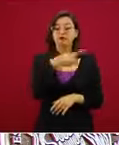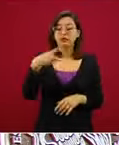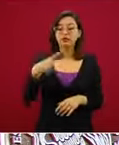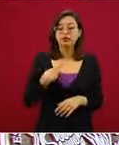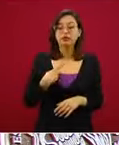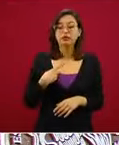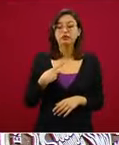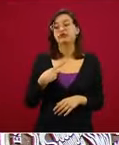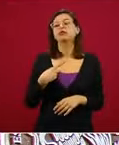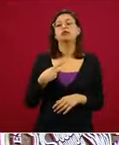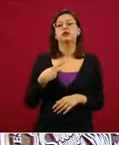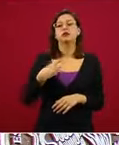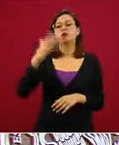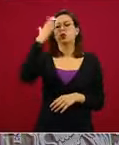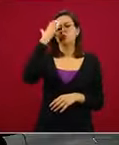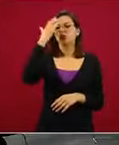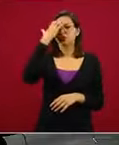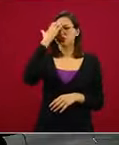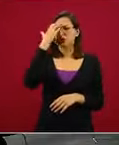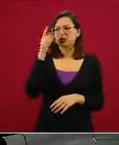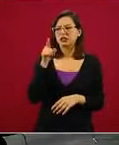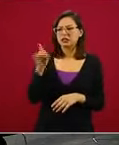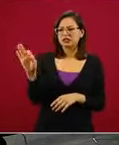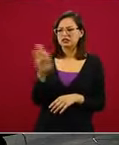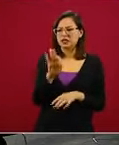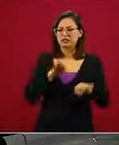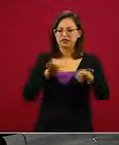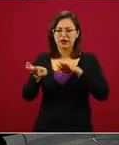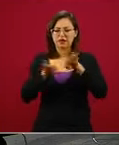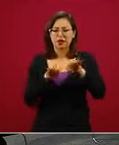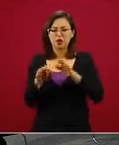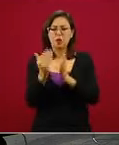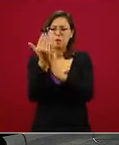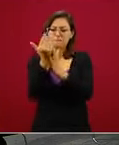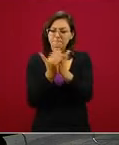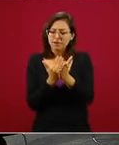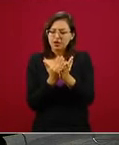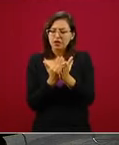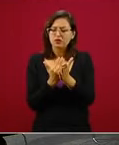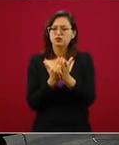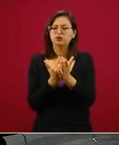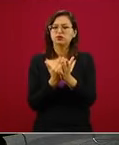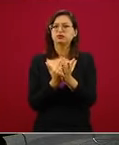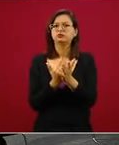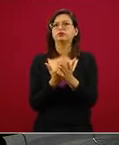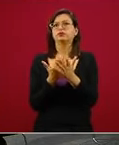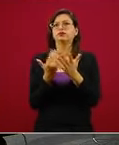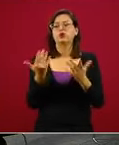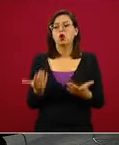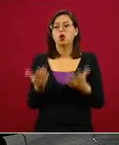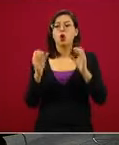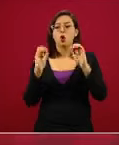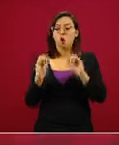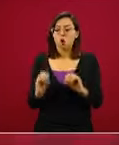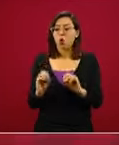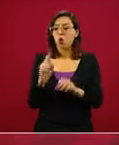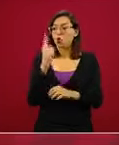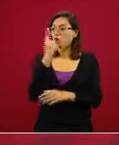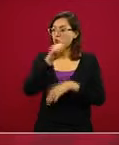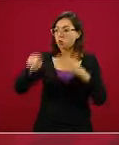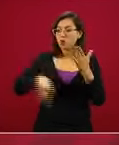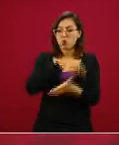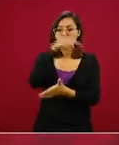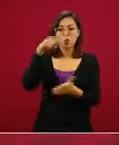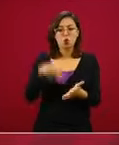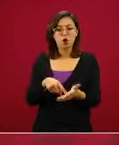podemos acortar su jornada de trabajo, si podemos destinarles espacios exclusivos para